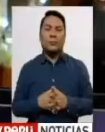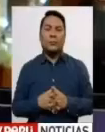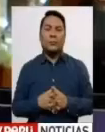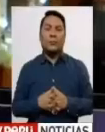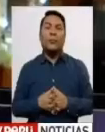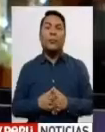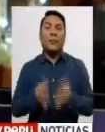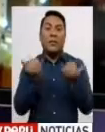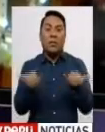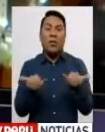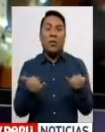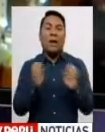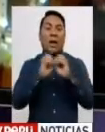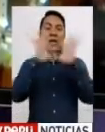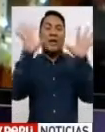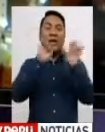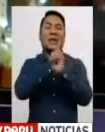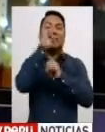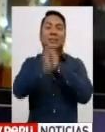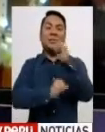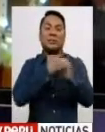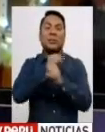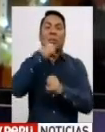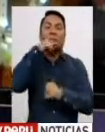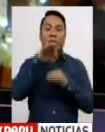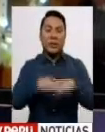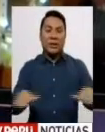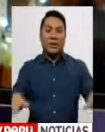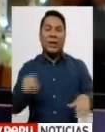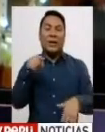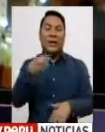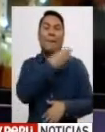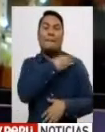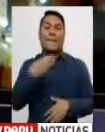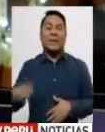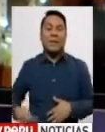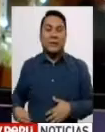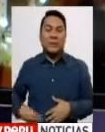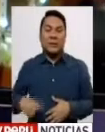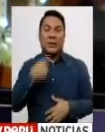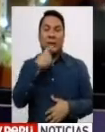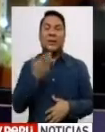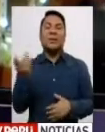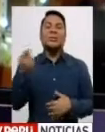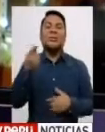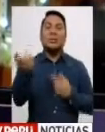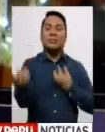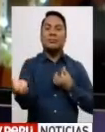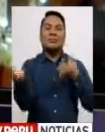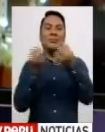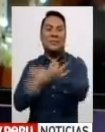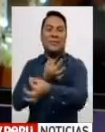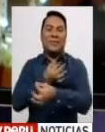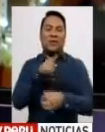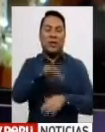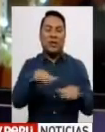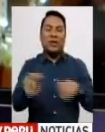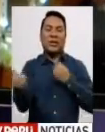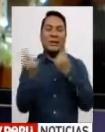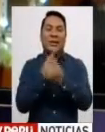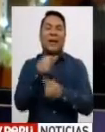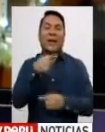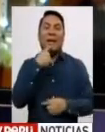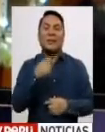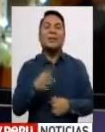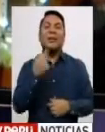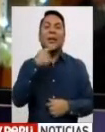Y hoy Día Internacional de la Niña, el Ministerio de Justicia recibió a quien fue ministra por una hora, una pequeña de 15 años, quien dijo que las